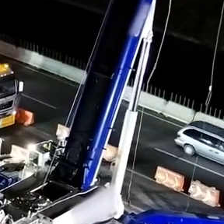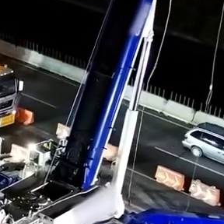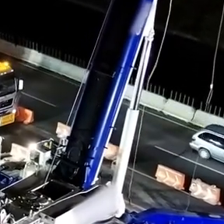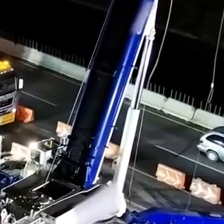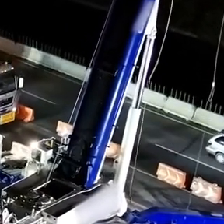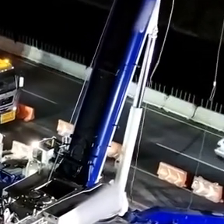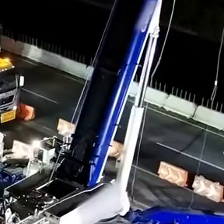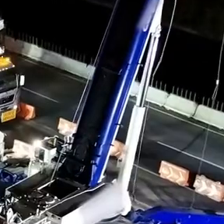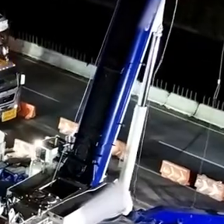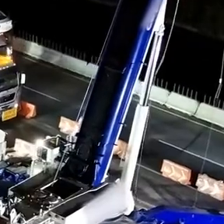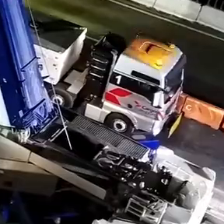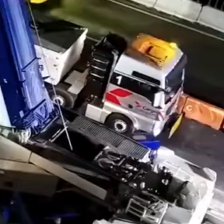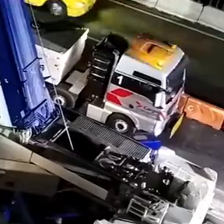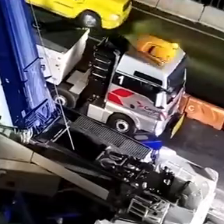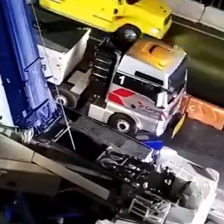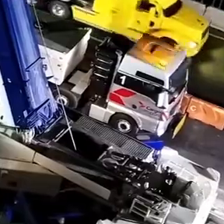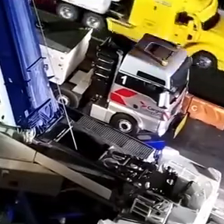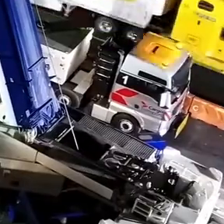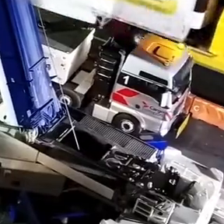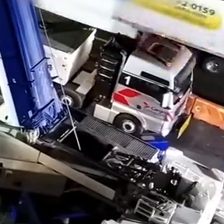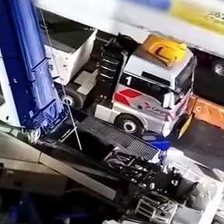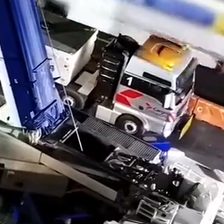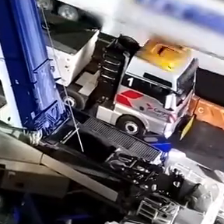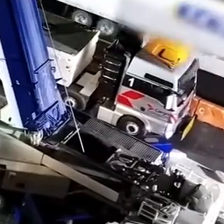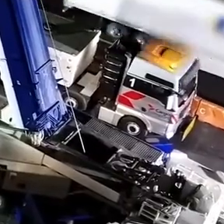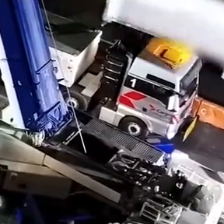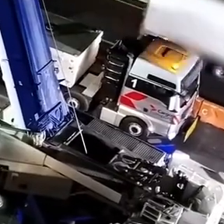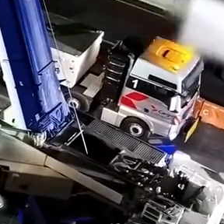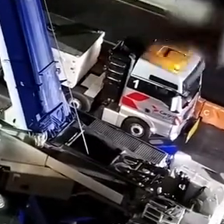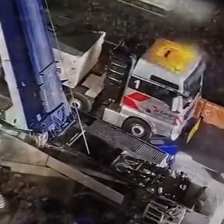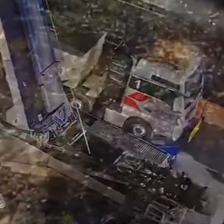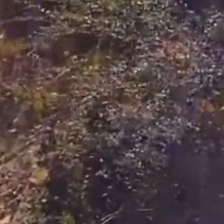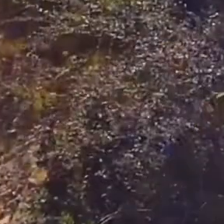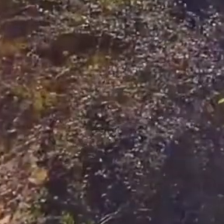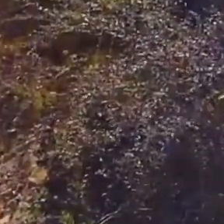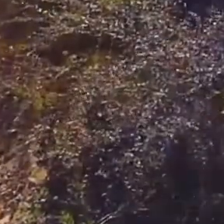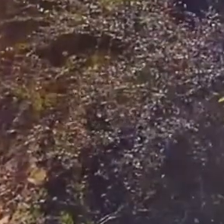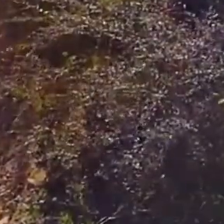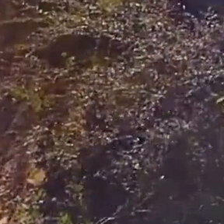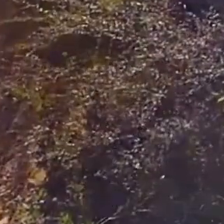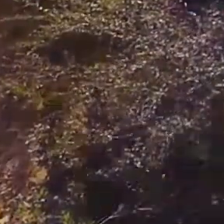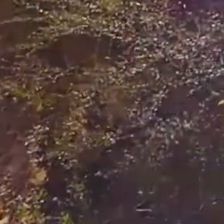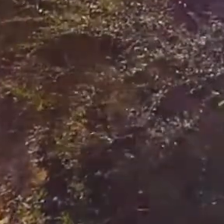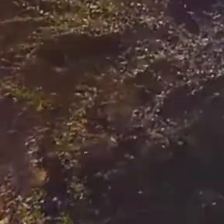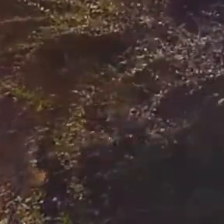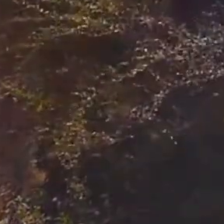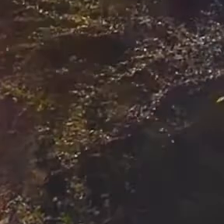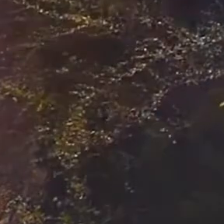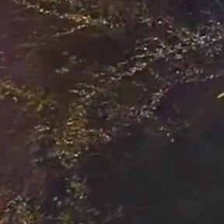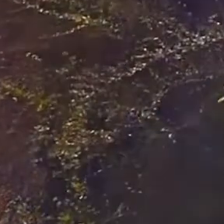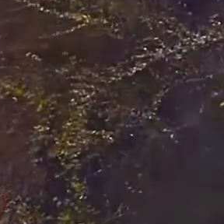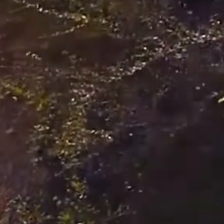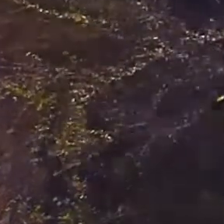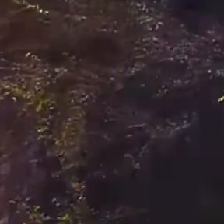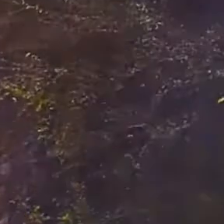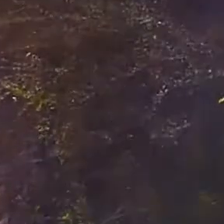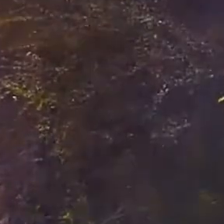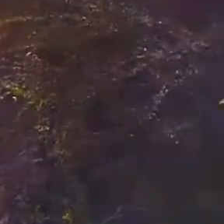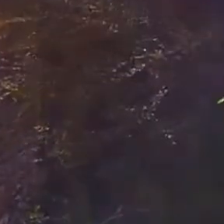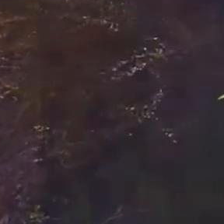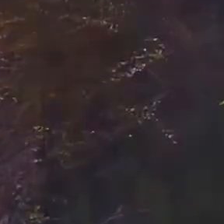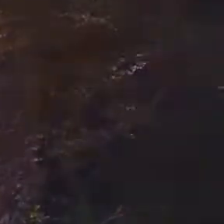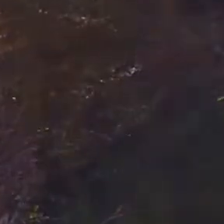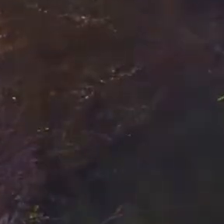prefabricadas. Estos trabajos solo se realizan de noche. Frente 21. Industria Militar. Se reactivó el